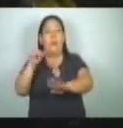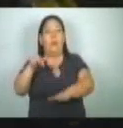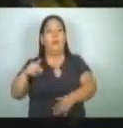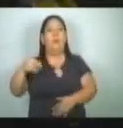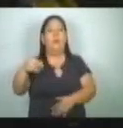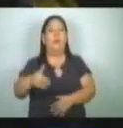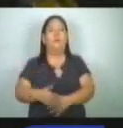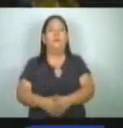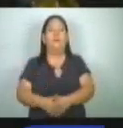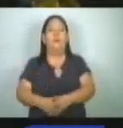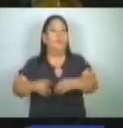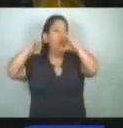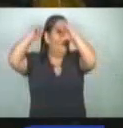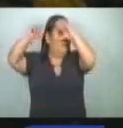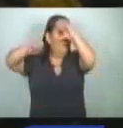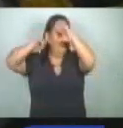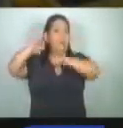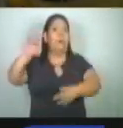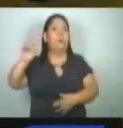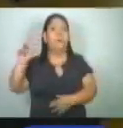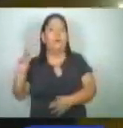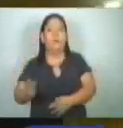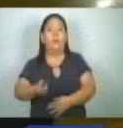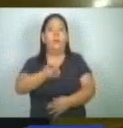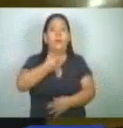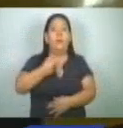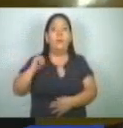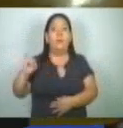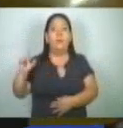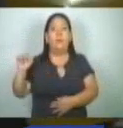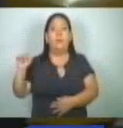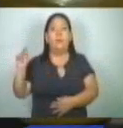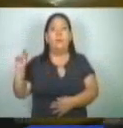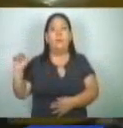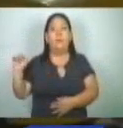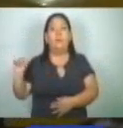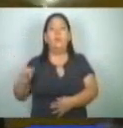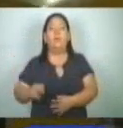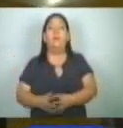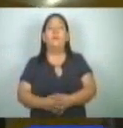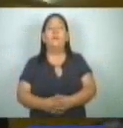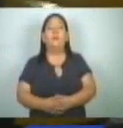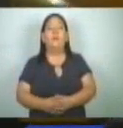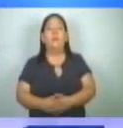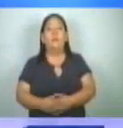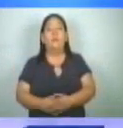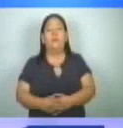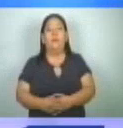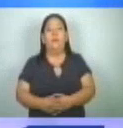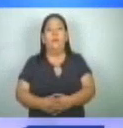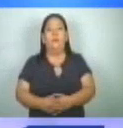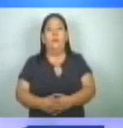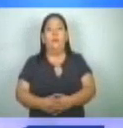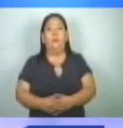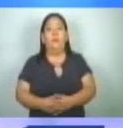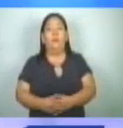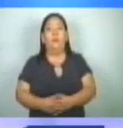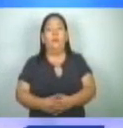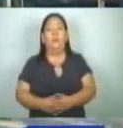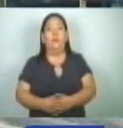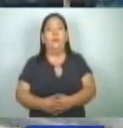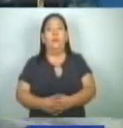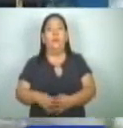año. Con imágenes de Juan Castellanos, un reporte de Iliana Leiva para Noticiero Hechos. Ciudadanos